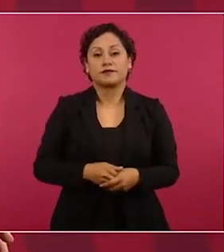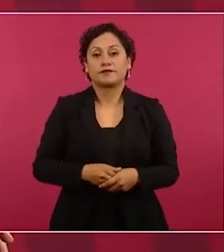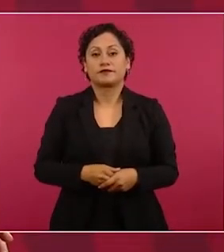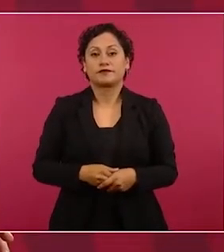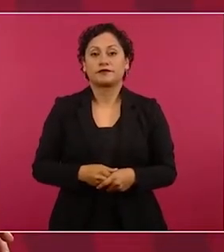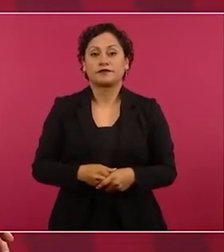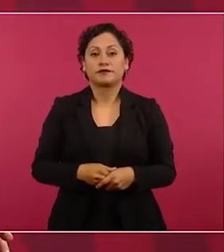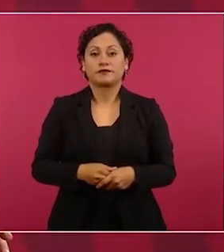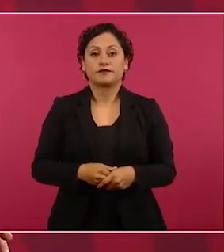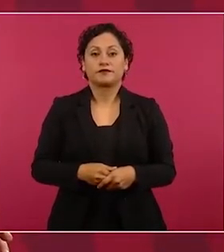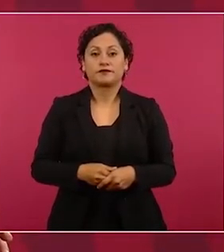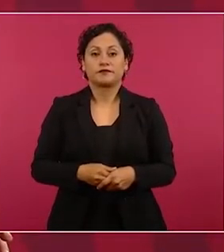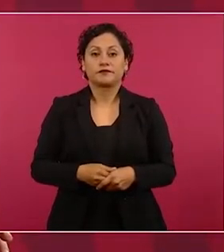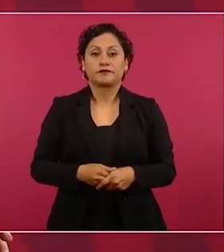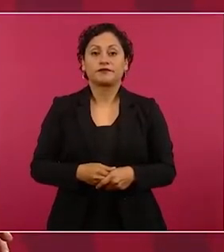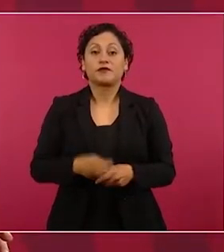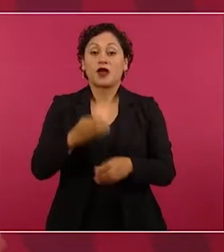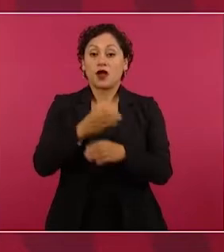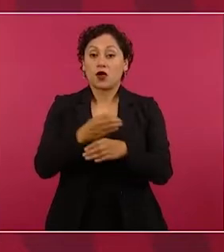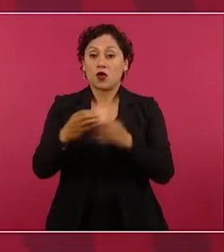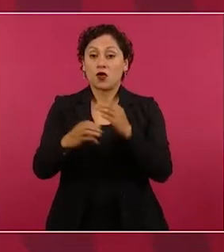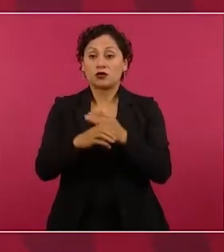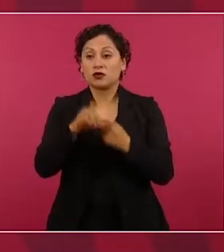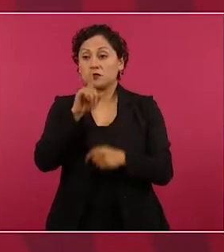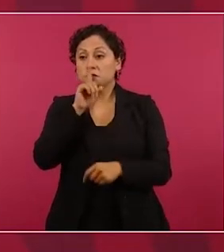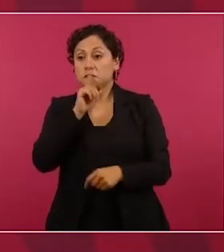no se deben de ocultar las cosas.